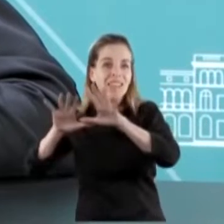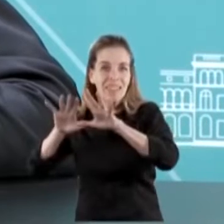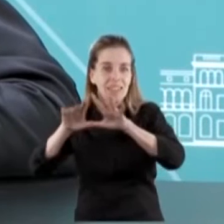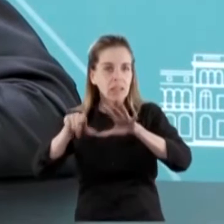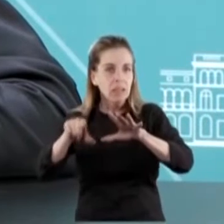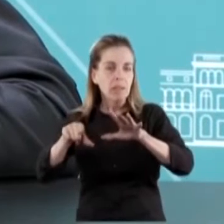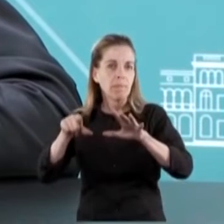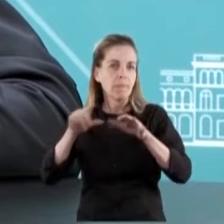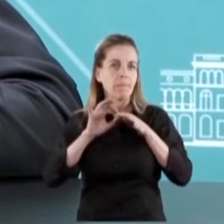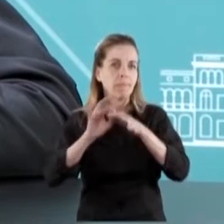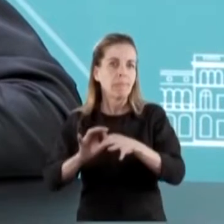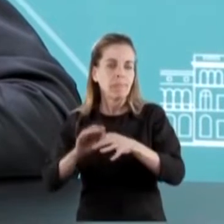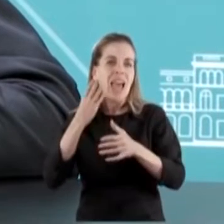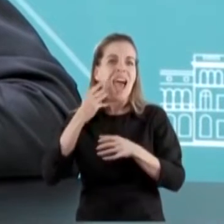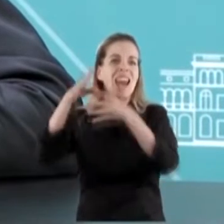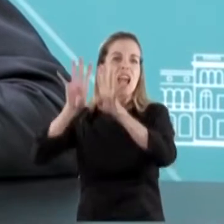directa con el Reino Unido.